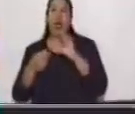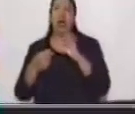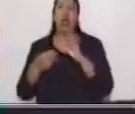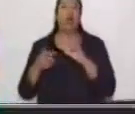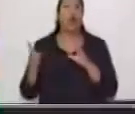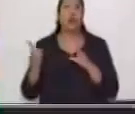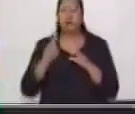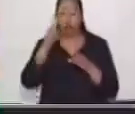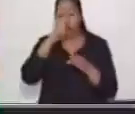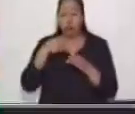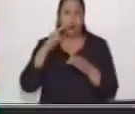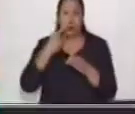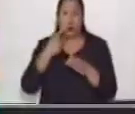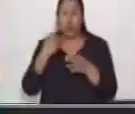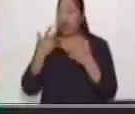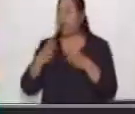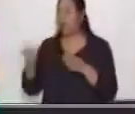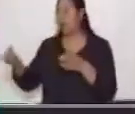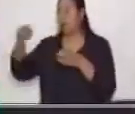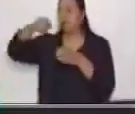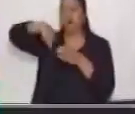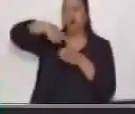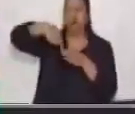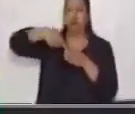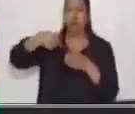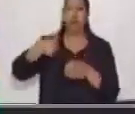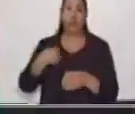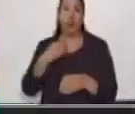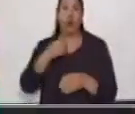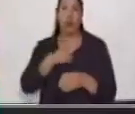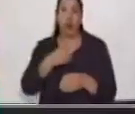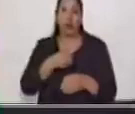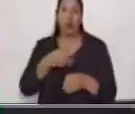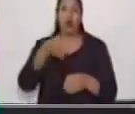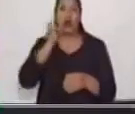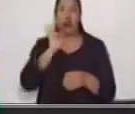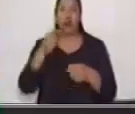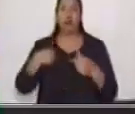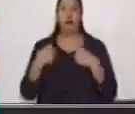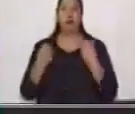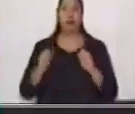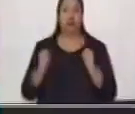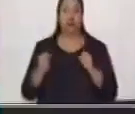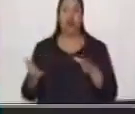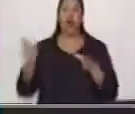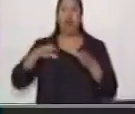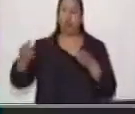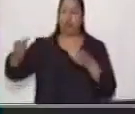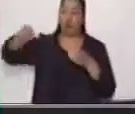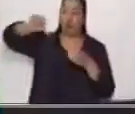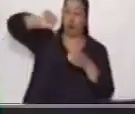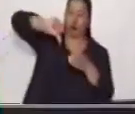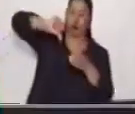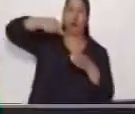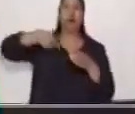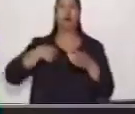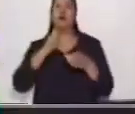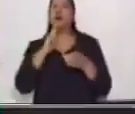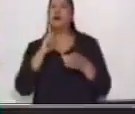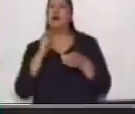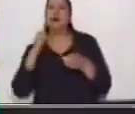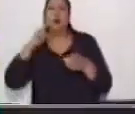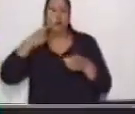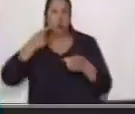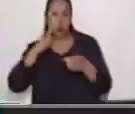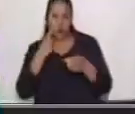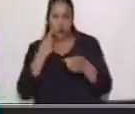Si quiero café y no hay, primero lo hago, después me lo sirvo en una taza, me pregunto si está dulce, hasta